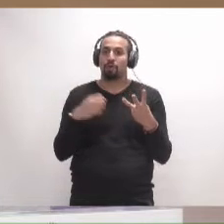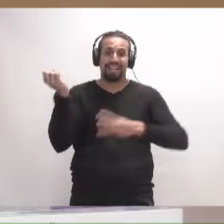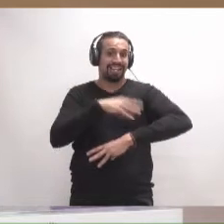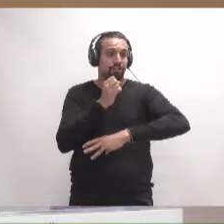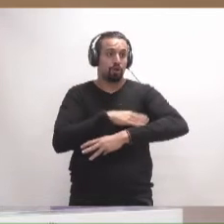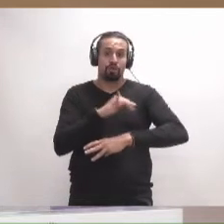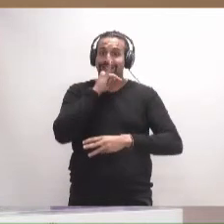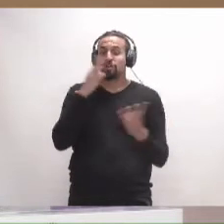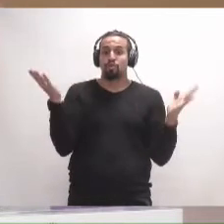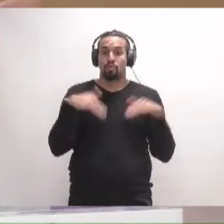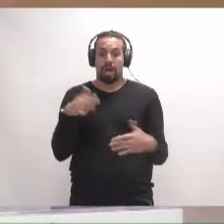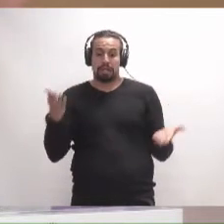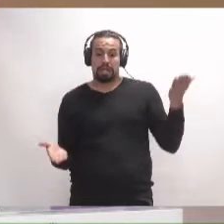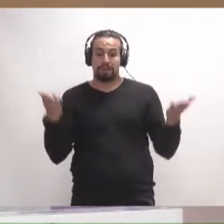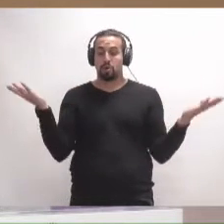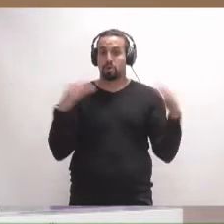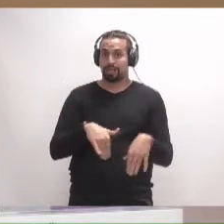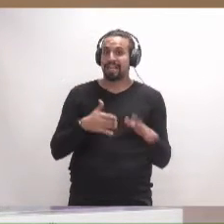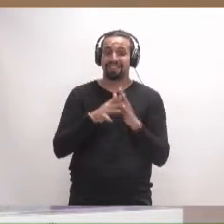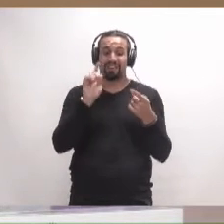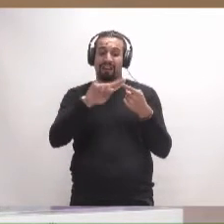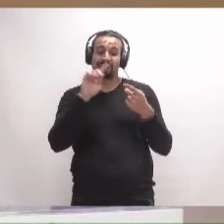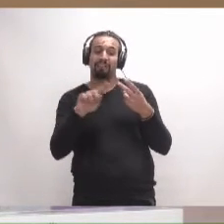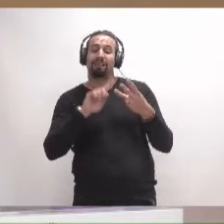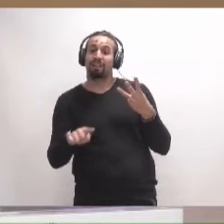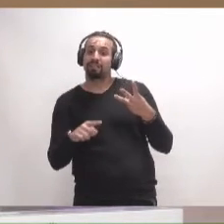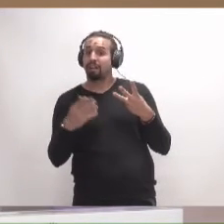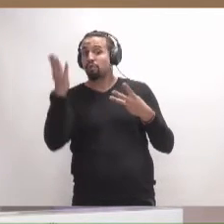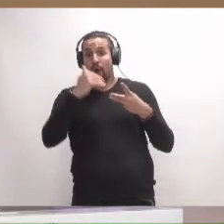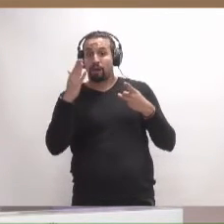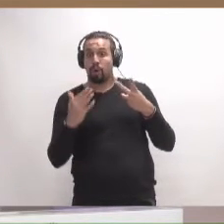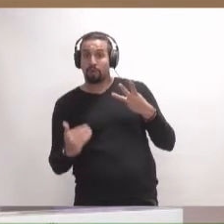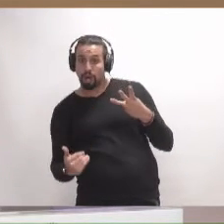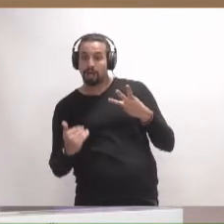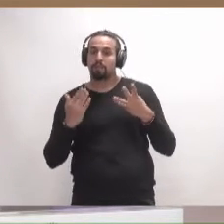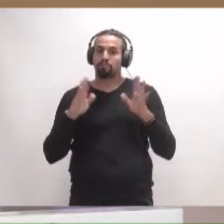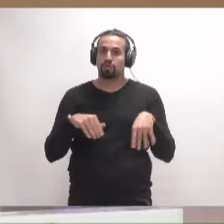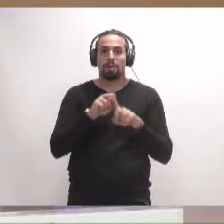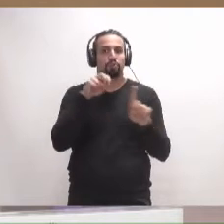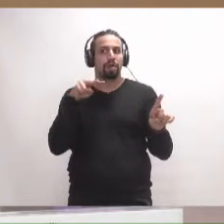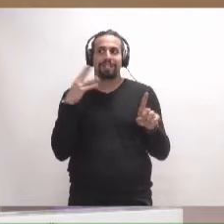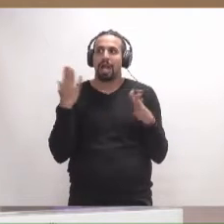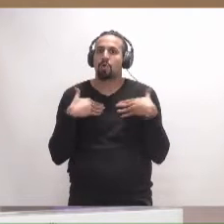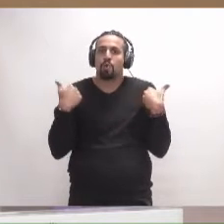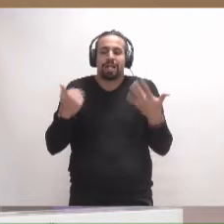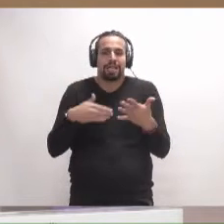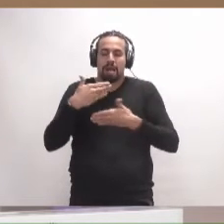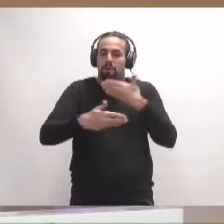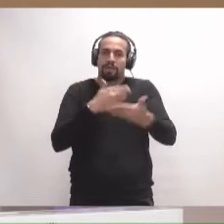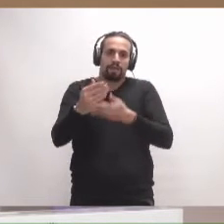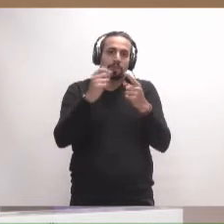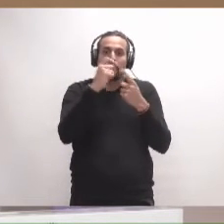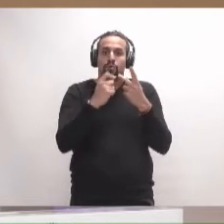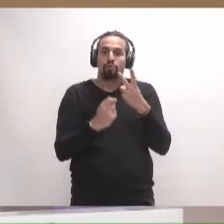ingresos porque no está equilibrado. No se sabe ninguno de estos supuestos, entonces cualquier grupo, desde el punto de vista procedimental, no tenemos